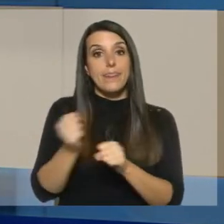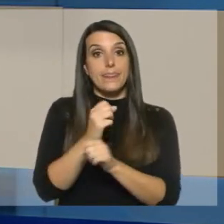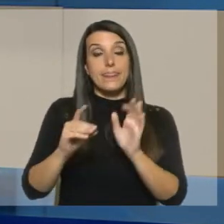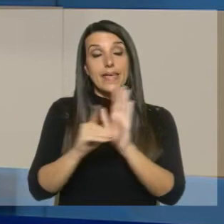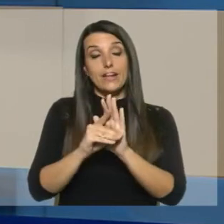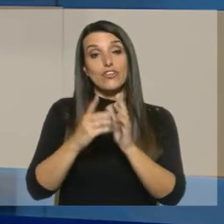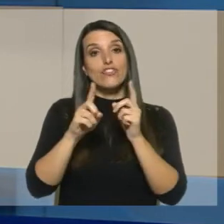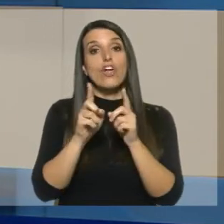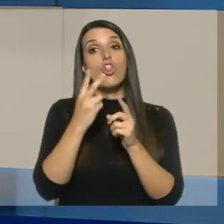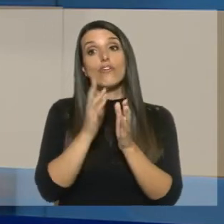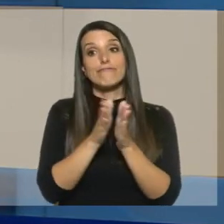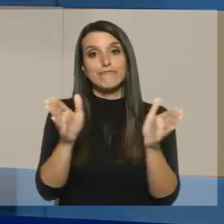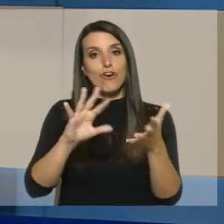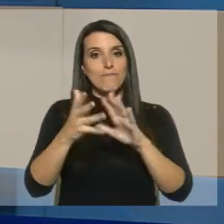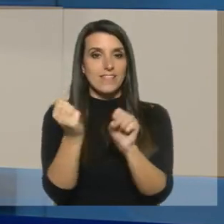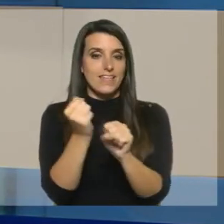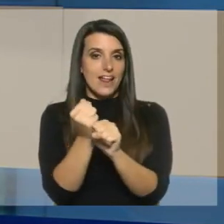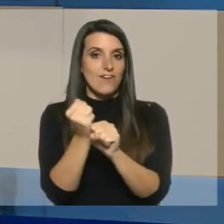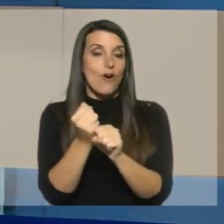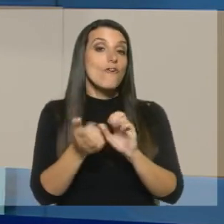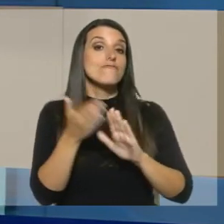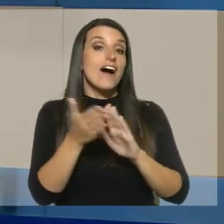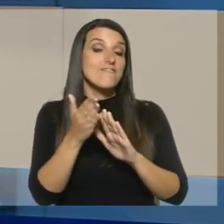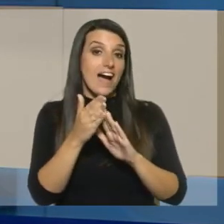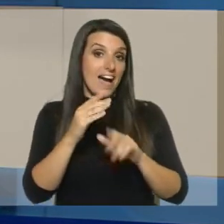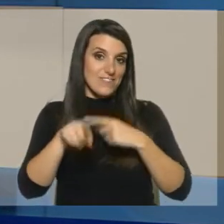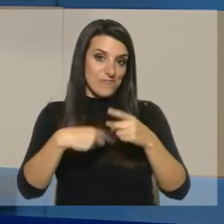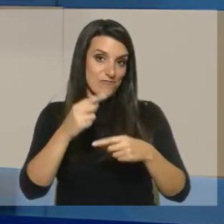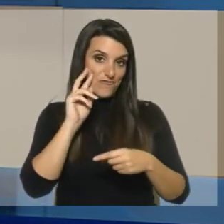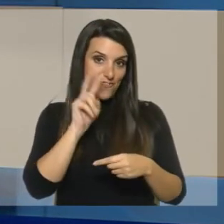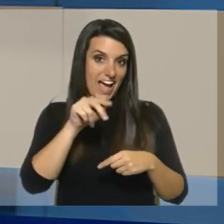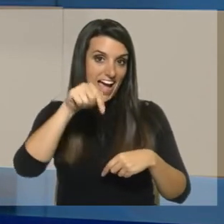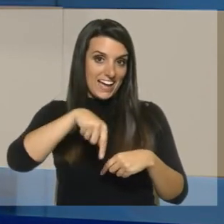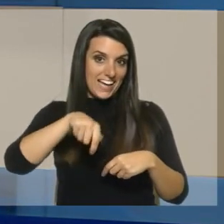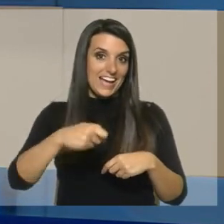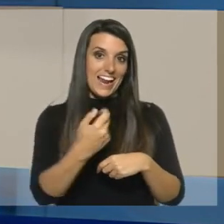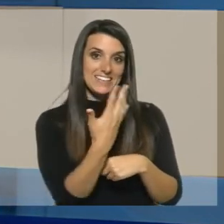Así que hay dos líneas de trabajo por allí que vamos a seguir obviamente aquí en nuestro informativo. ¡Gracias! ¡Gracias!